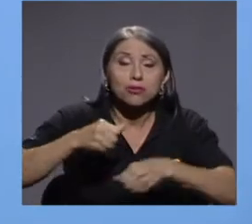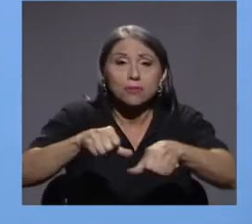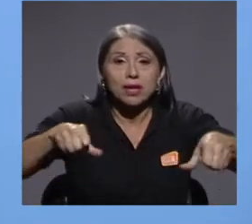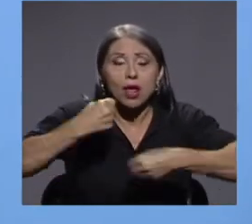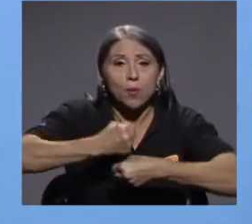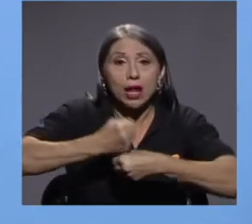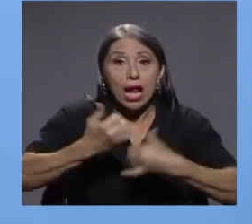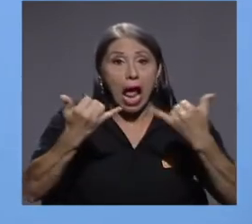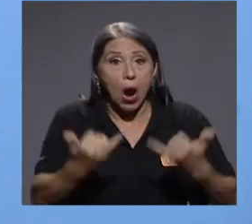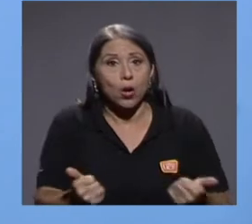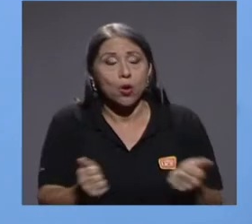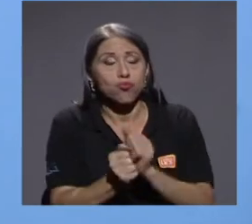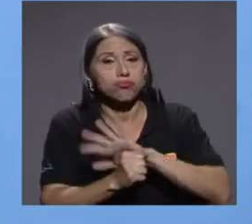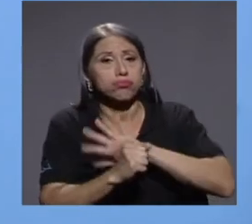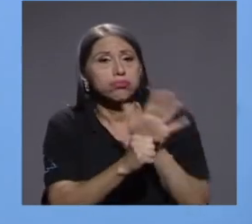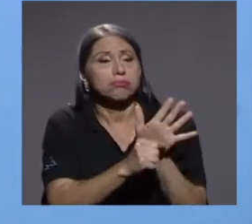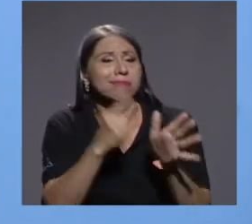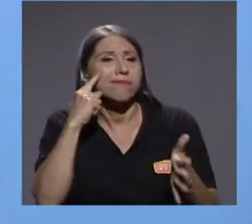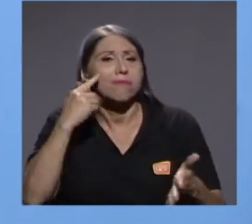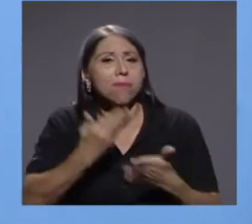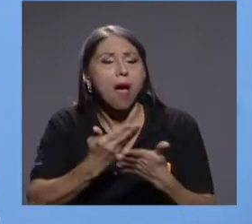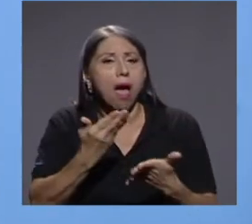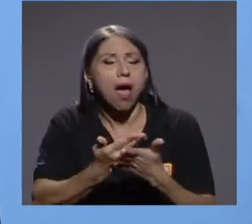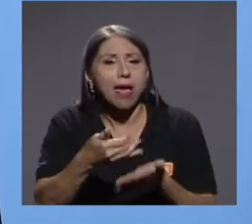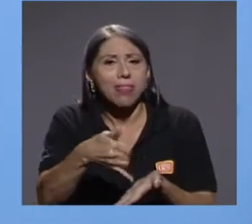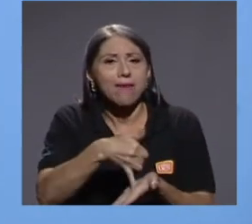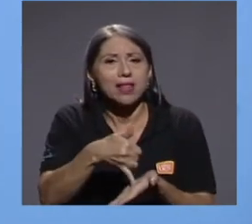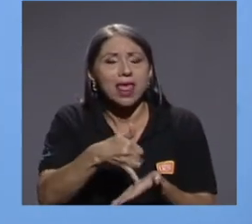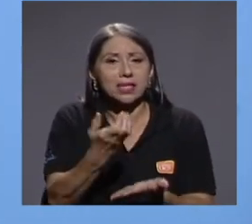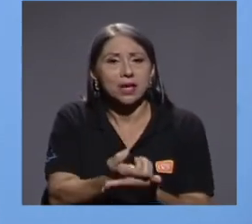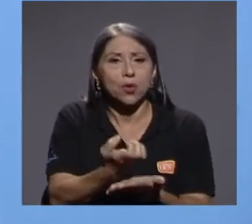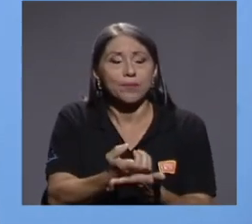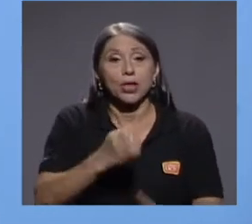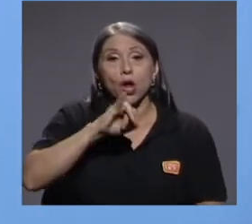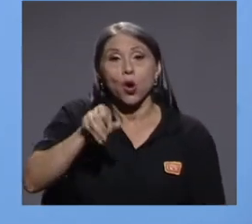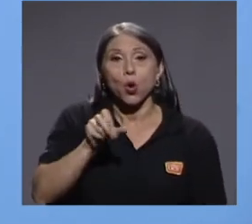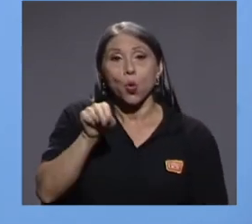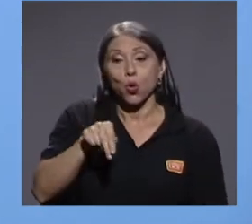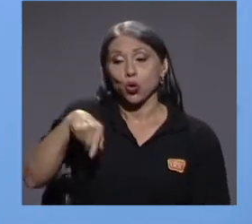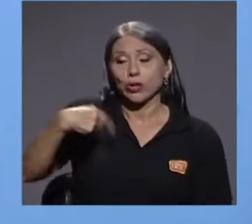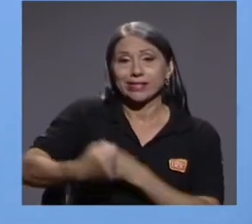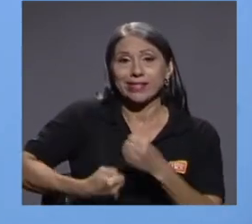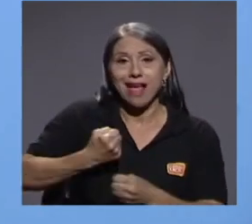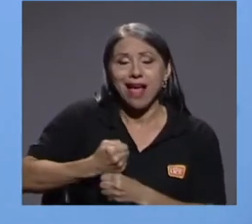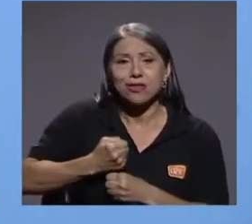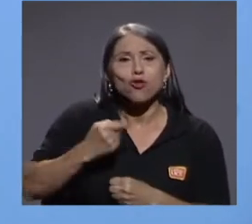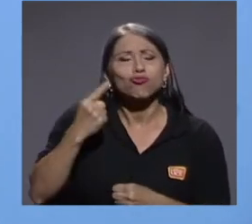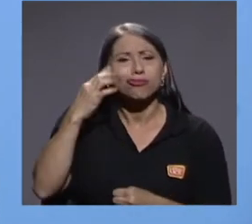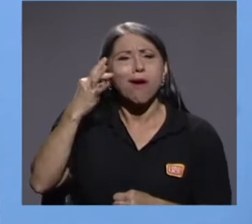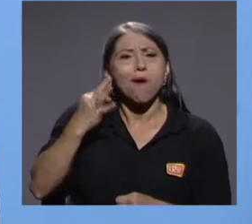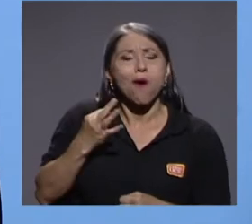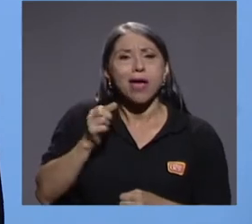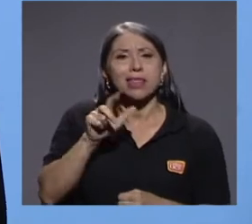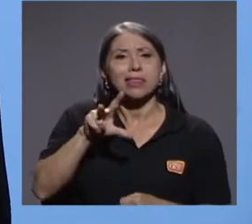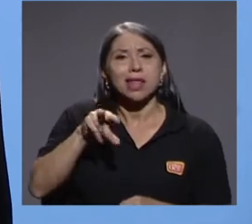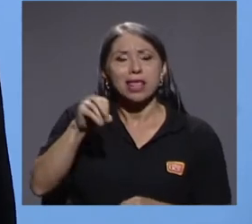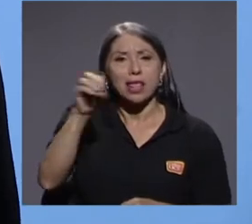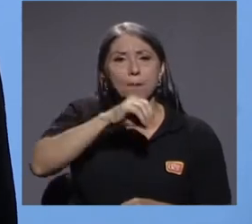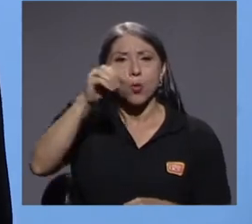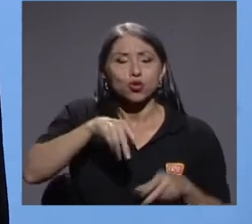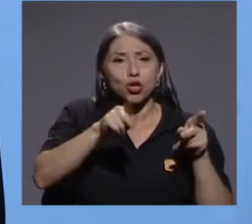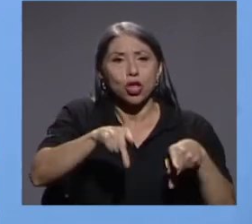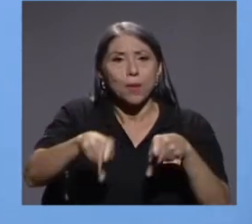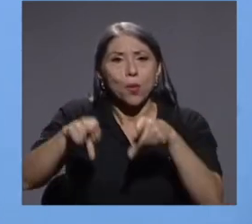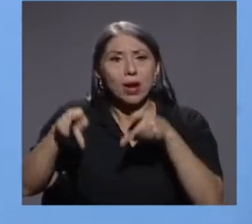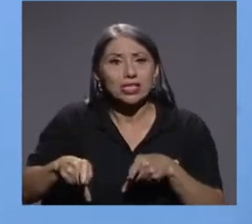puesto en evidencia las debilidades de nuestra economía. En junio del 2020 se estimaba que el 30% de la población